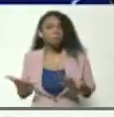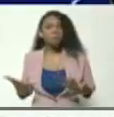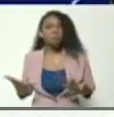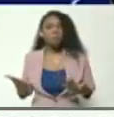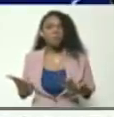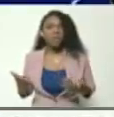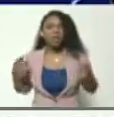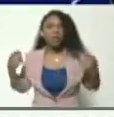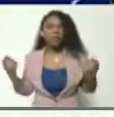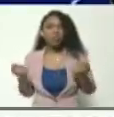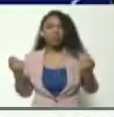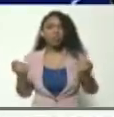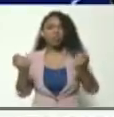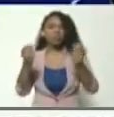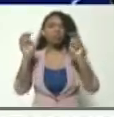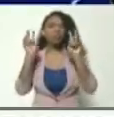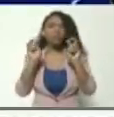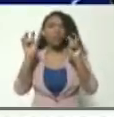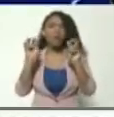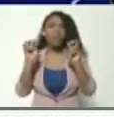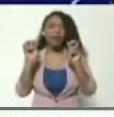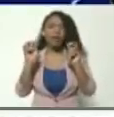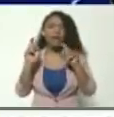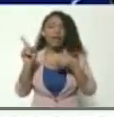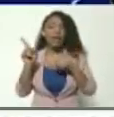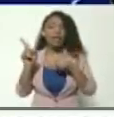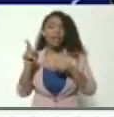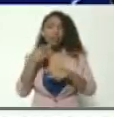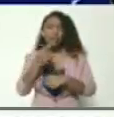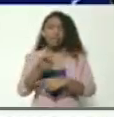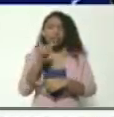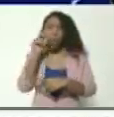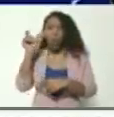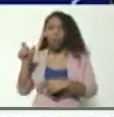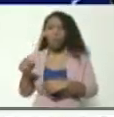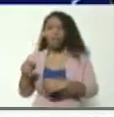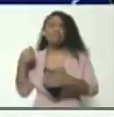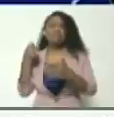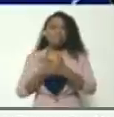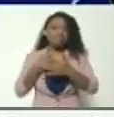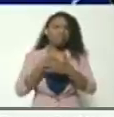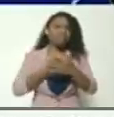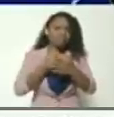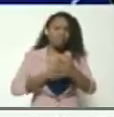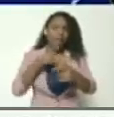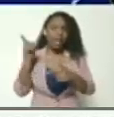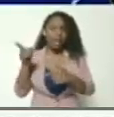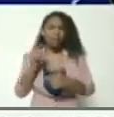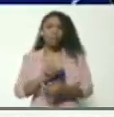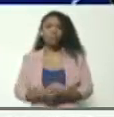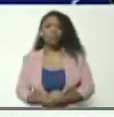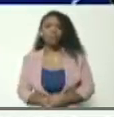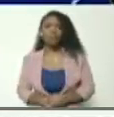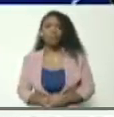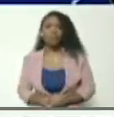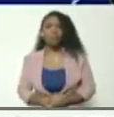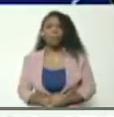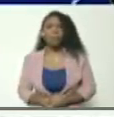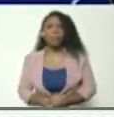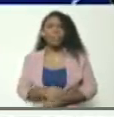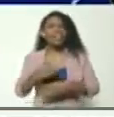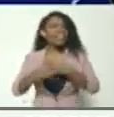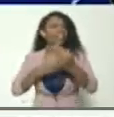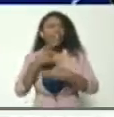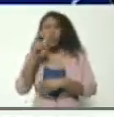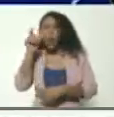Fórmulas innovadoras. Tú dices, Will, que Rafael Ríos viene insistiendo en eso. ¿Sí? ¿Qué ha